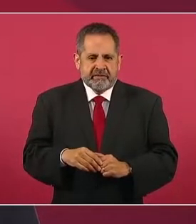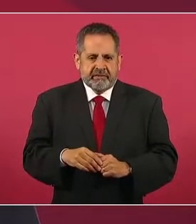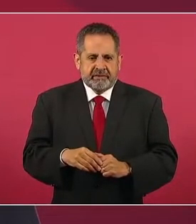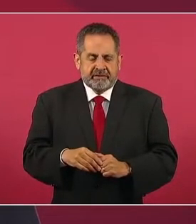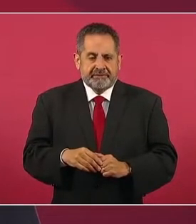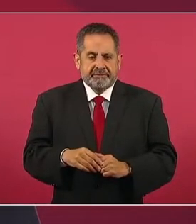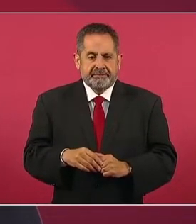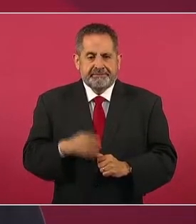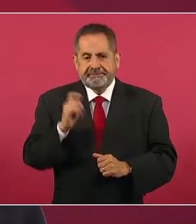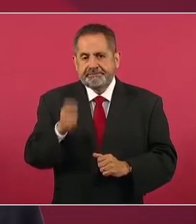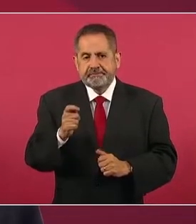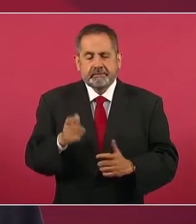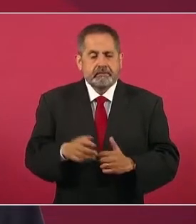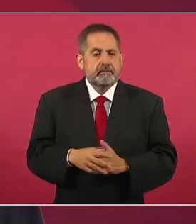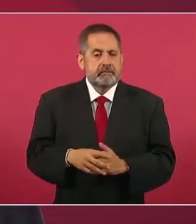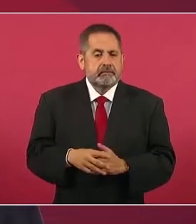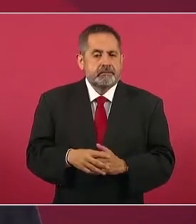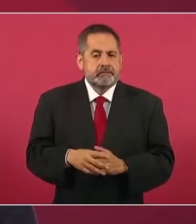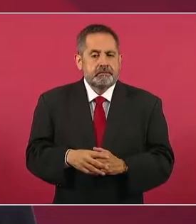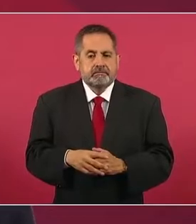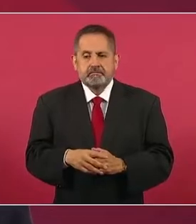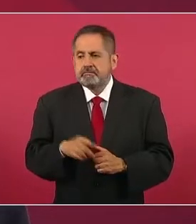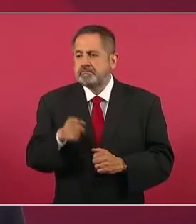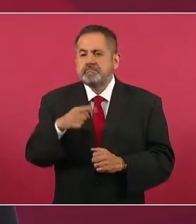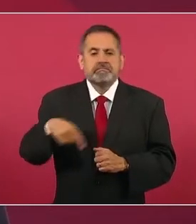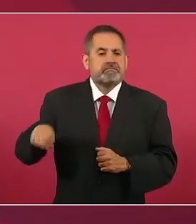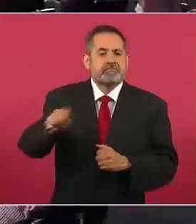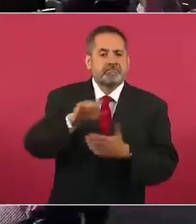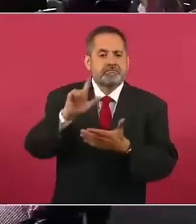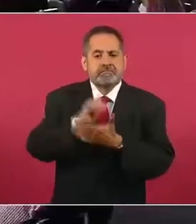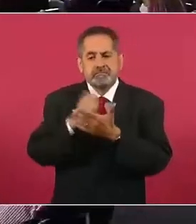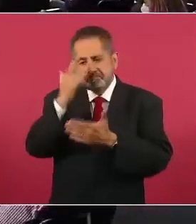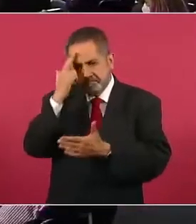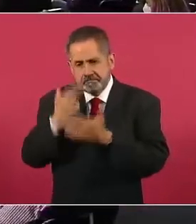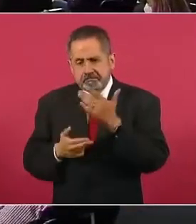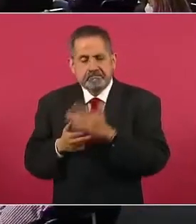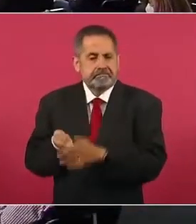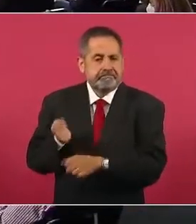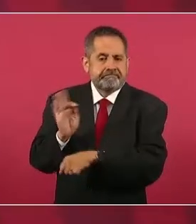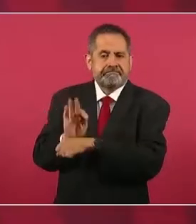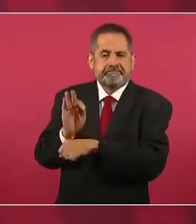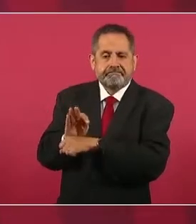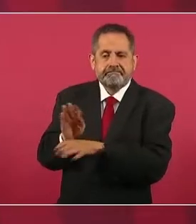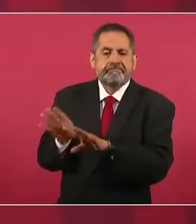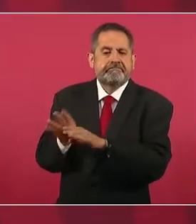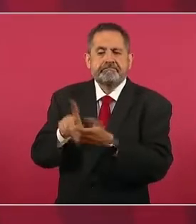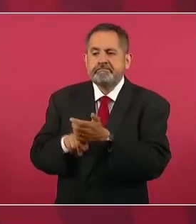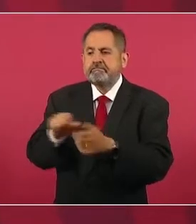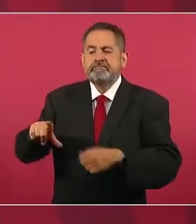Que los delincuentes tengan protección del gobierno.